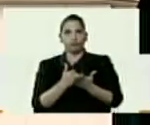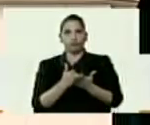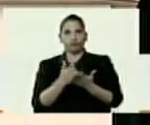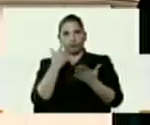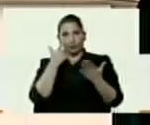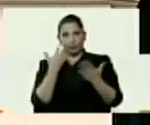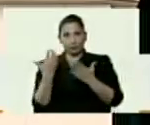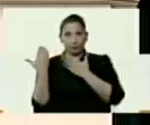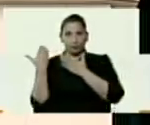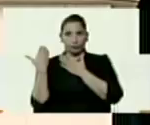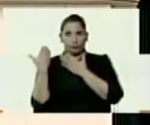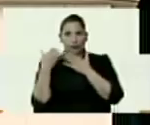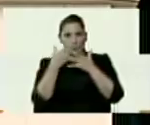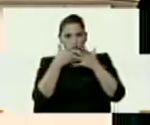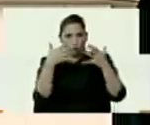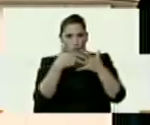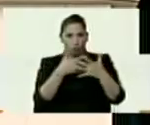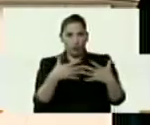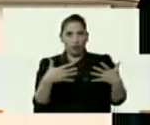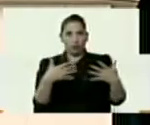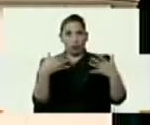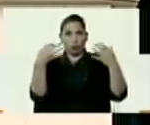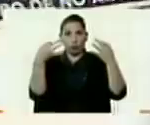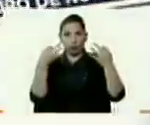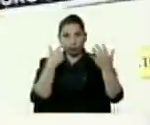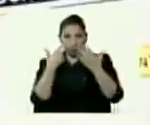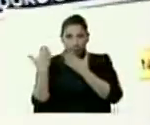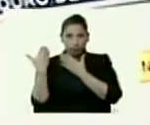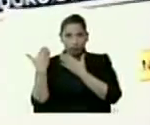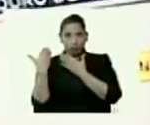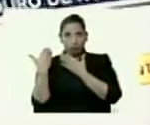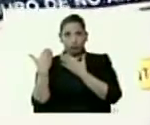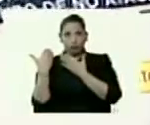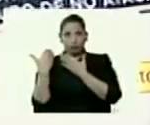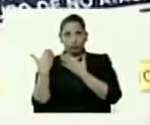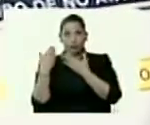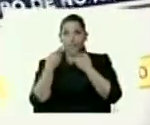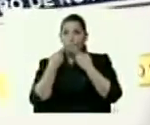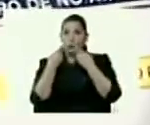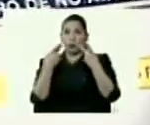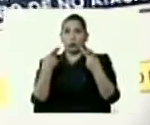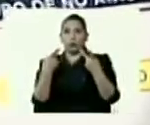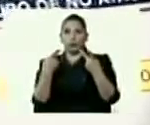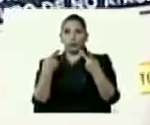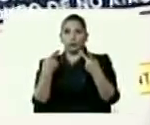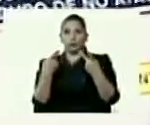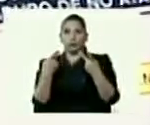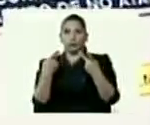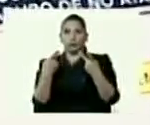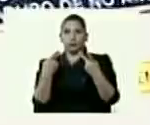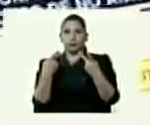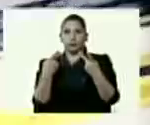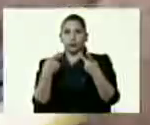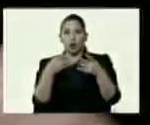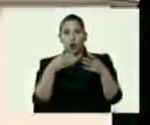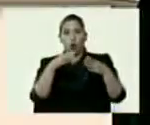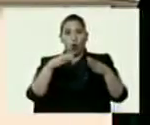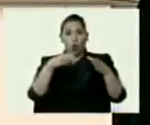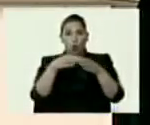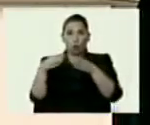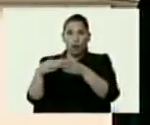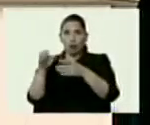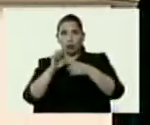este es el documento real, un radiograma real que publicó el Comando Estratégico Operacional.